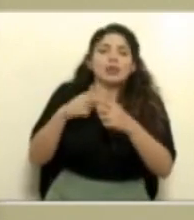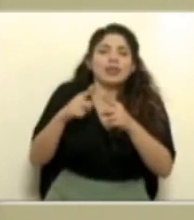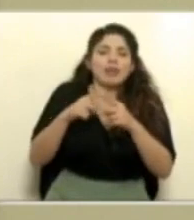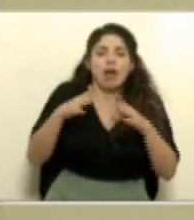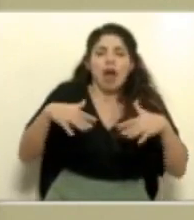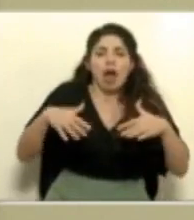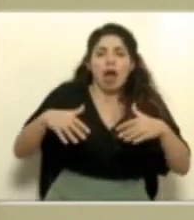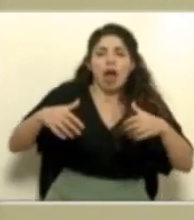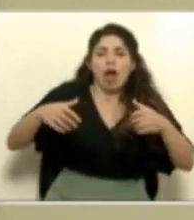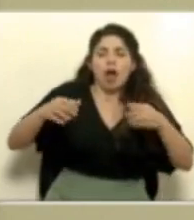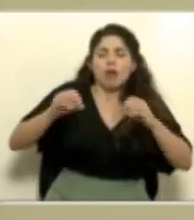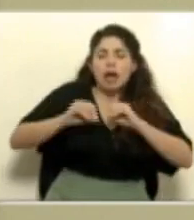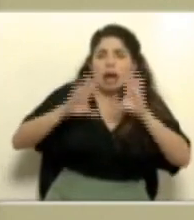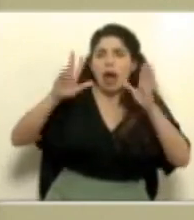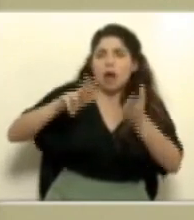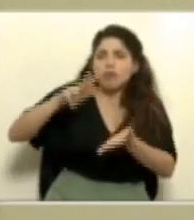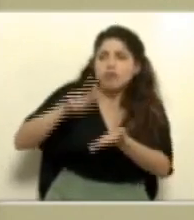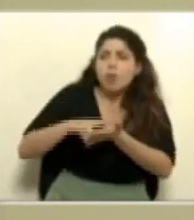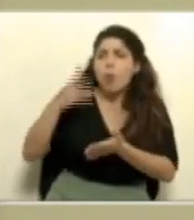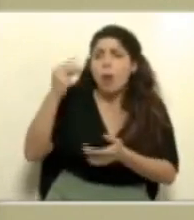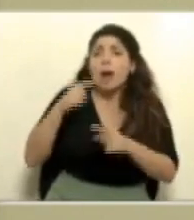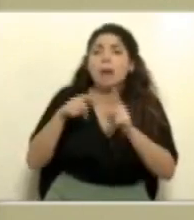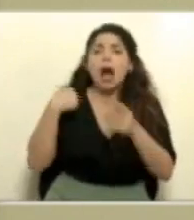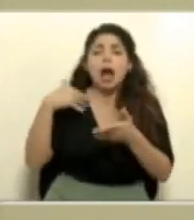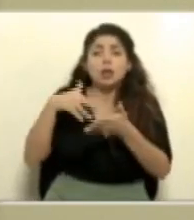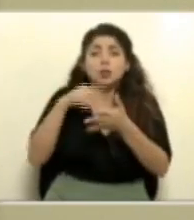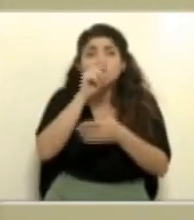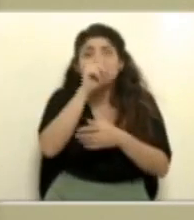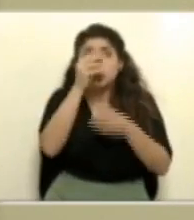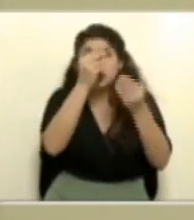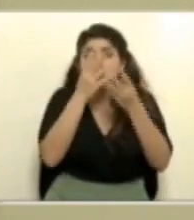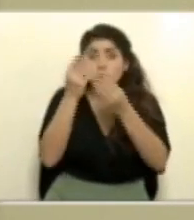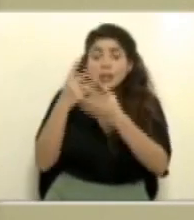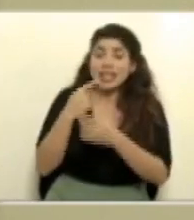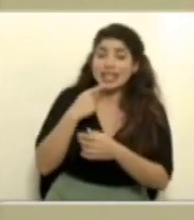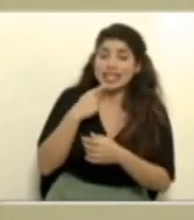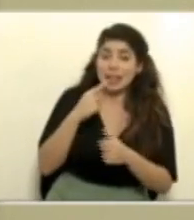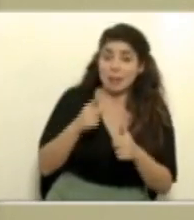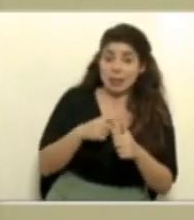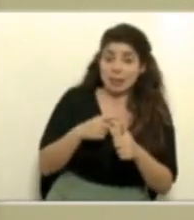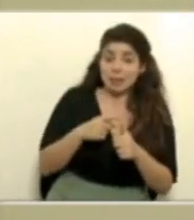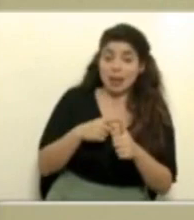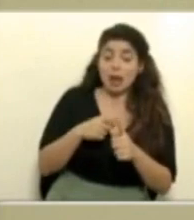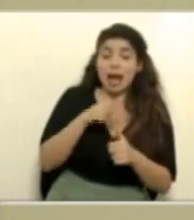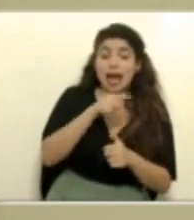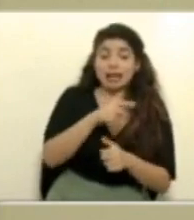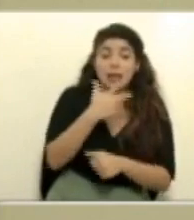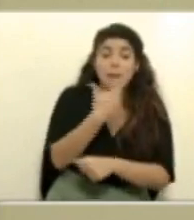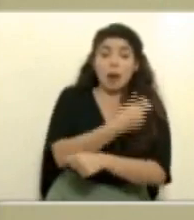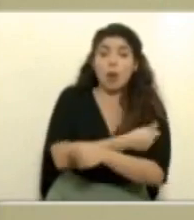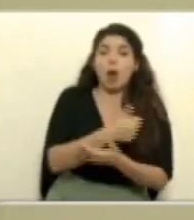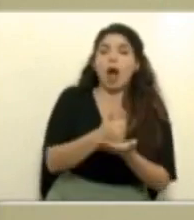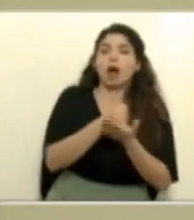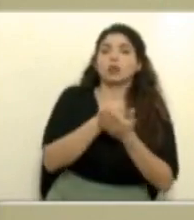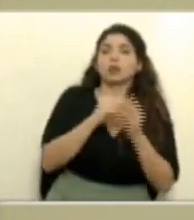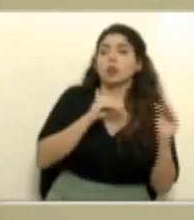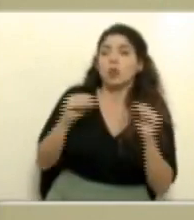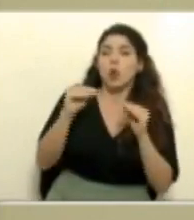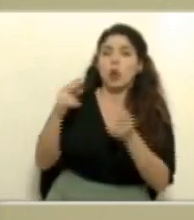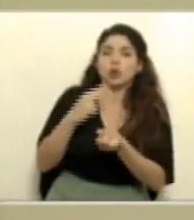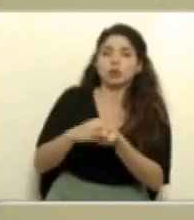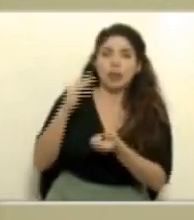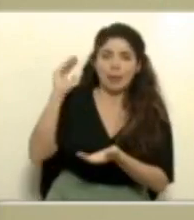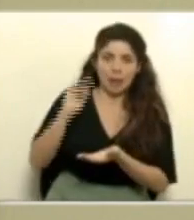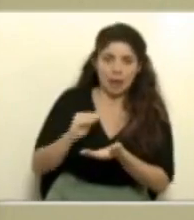consenso claro de cuánto es pero si se ha visto en los diferentes estudios que primero la capacidad de disminuir hospitalización que tienen las personas vacunadas